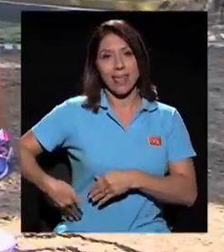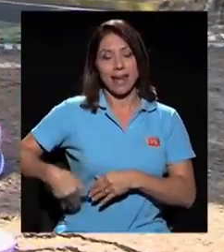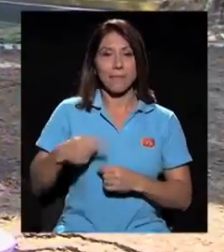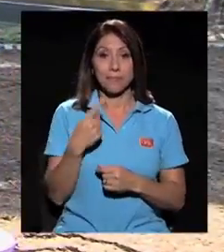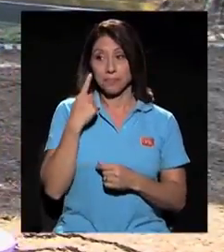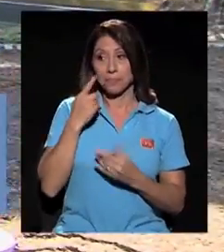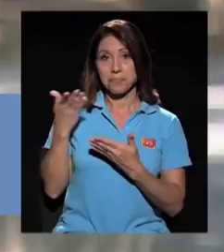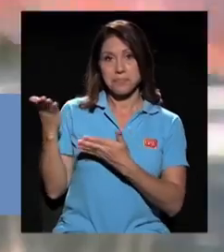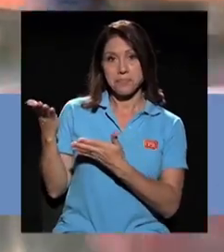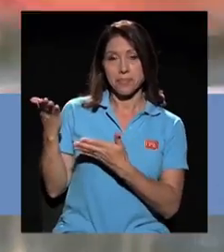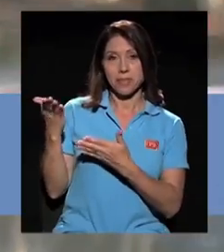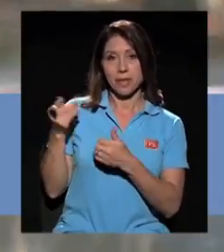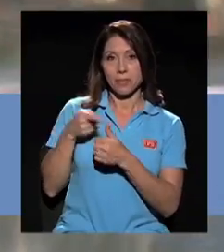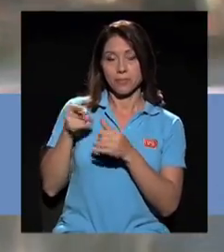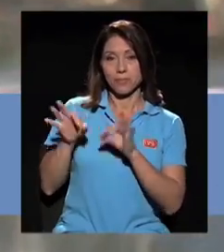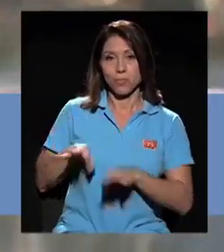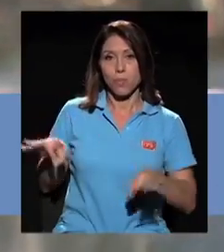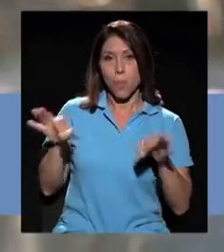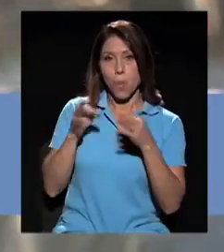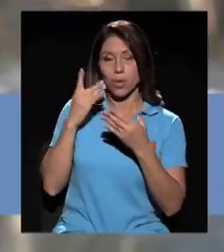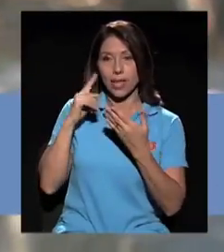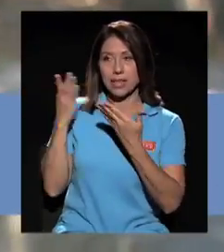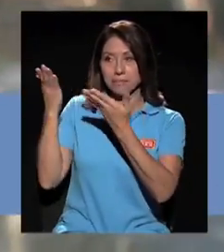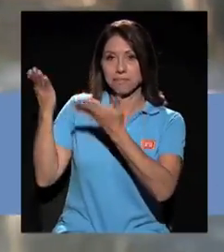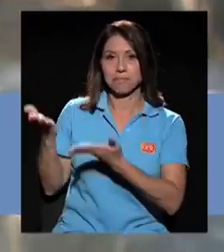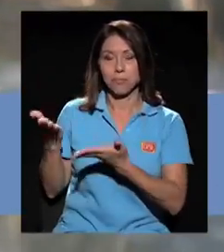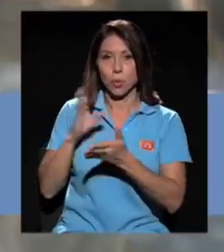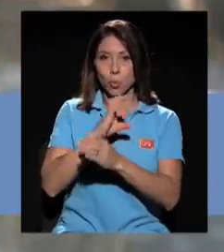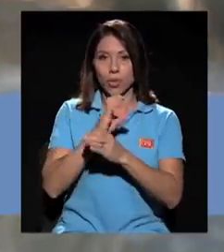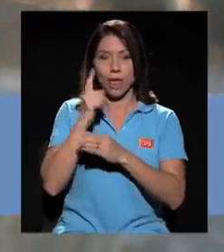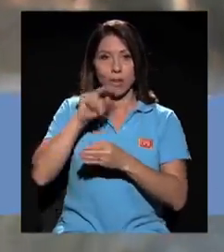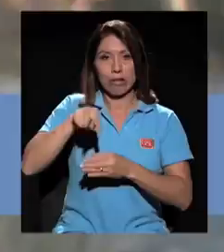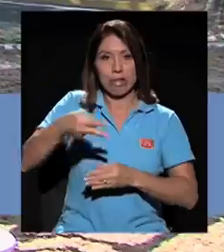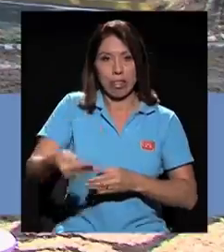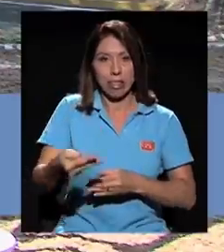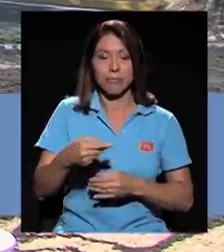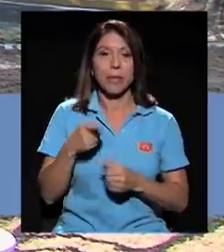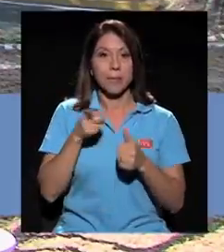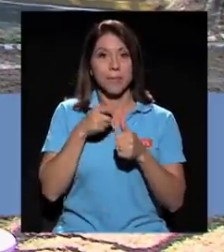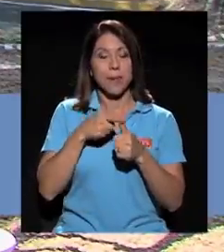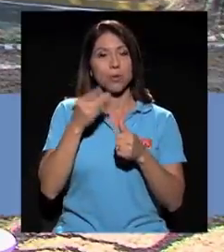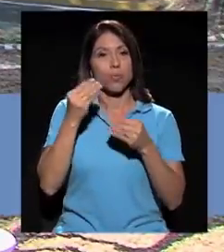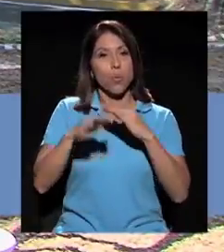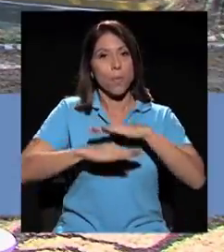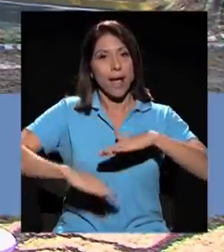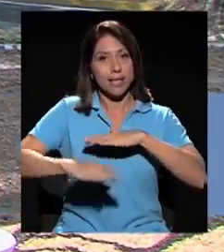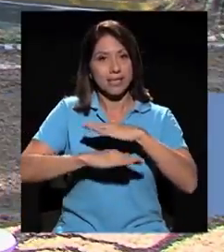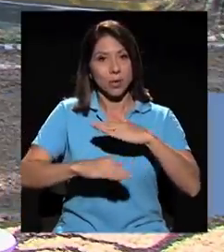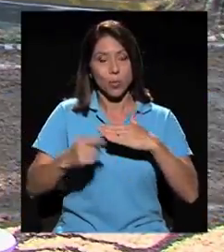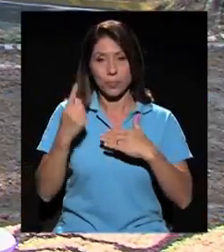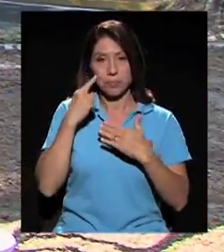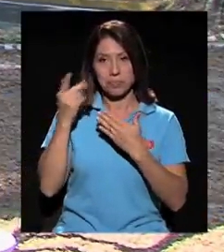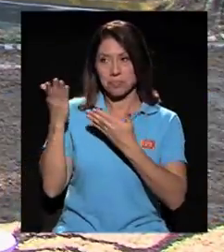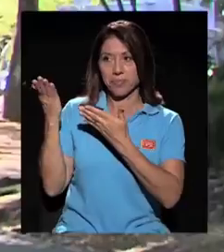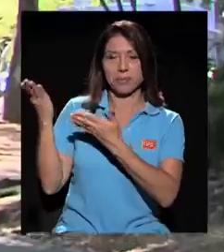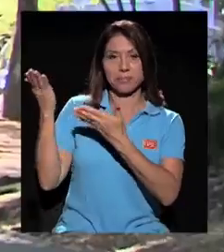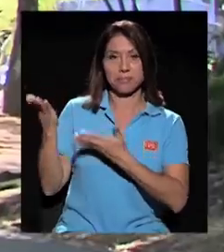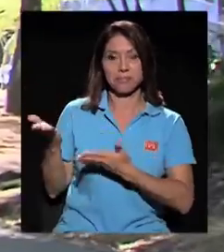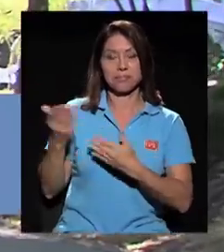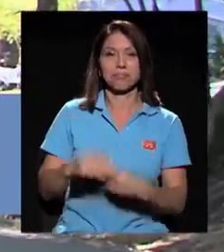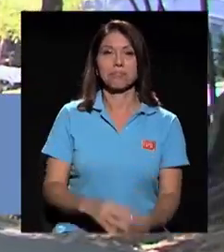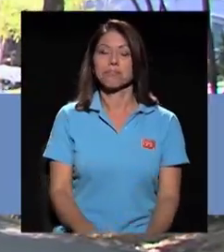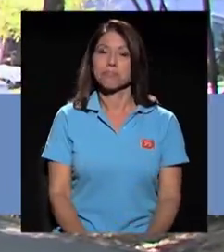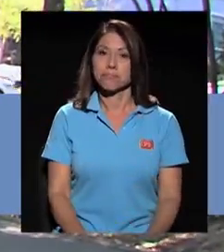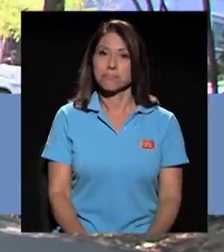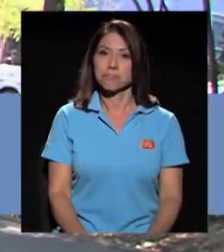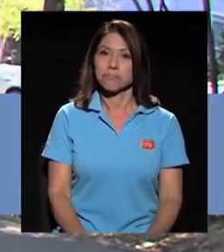Al entrar a esta máquina es importante agarrarse primero arriba y después poner los pies para evitar caernos. El primer ejercicio es muy básico, donde tenemos el cuerpo recto